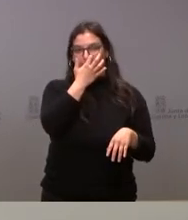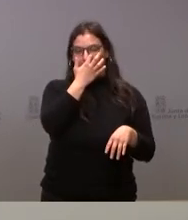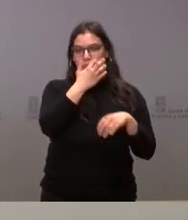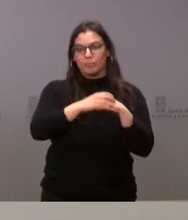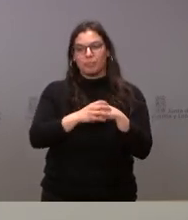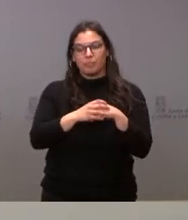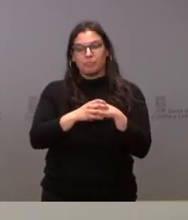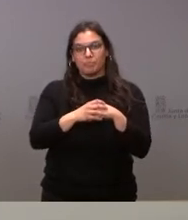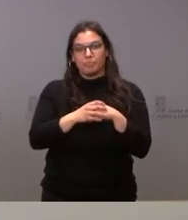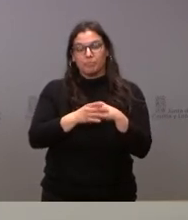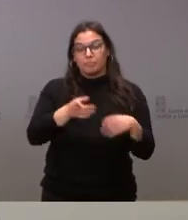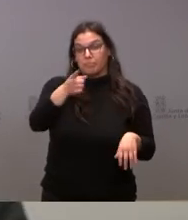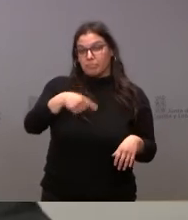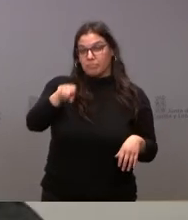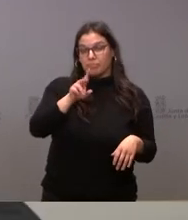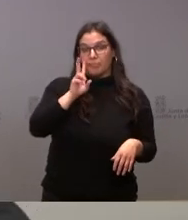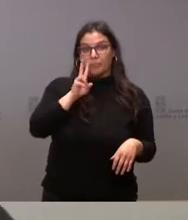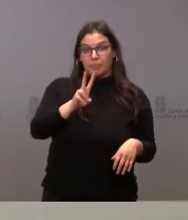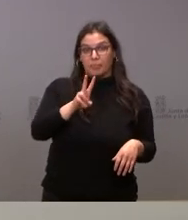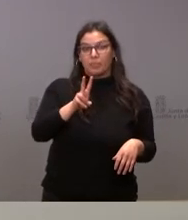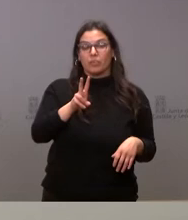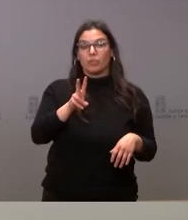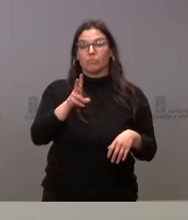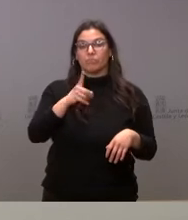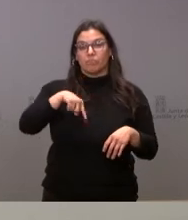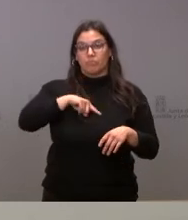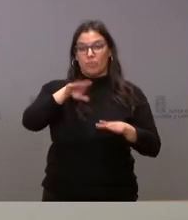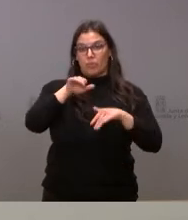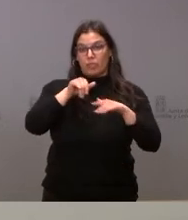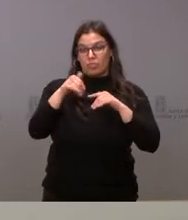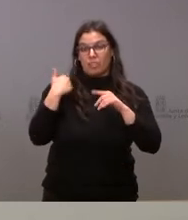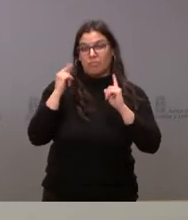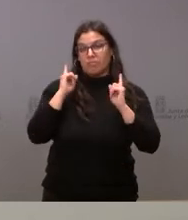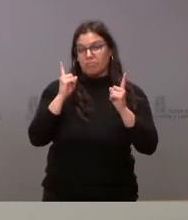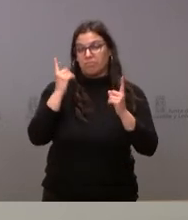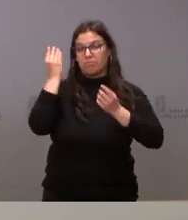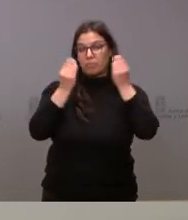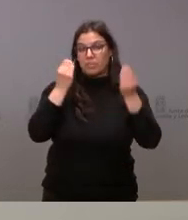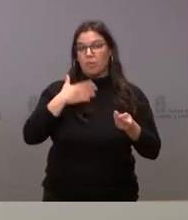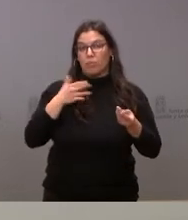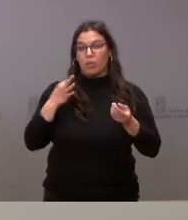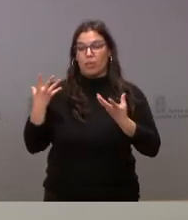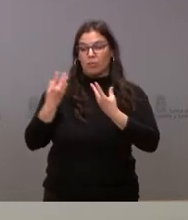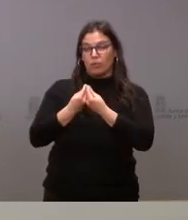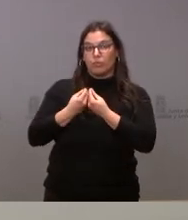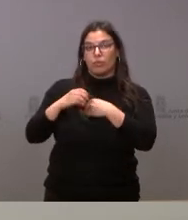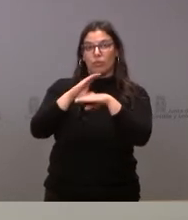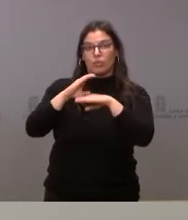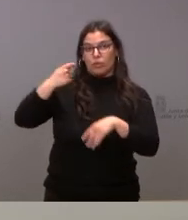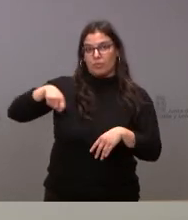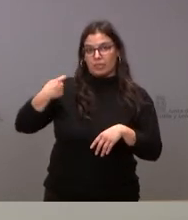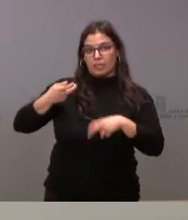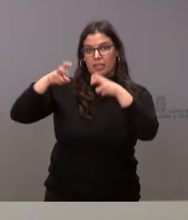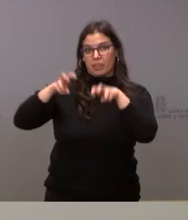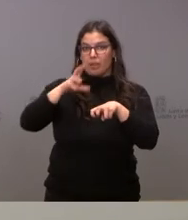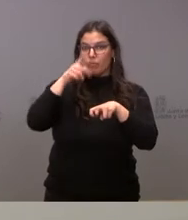Habíamos, como ustedes han visto, previsto en la convocatoria que pudiera estar el consejero de Presidencia, porque